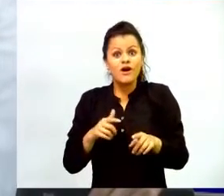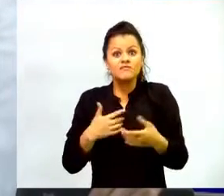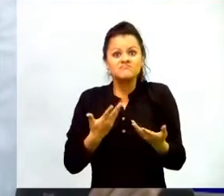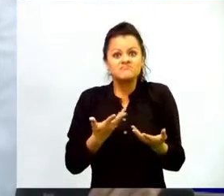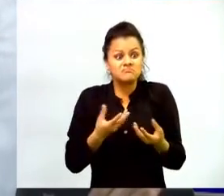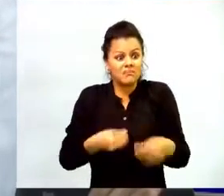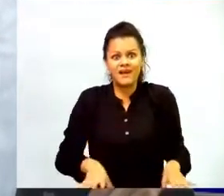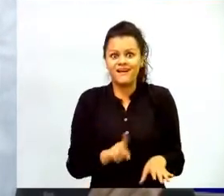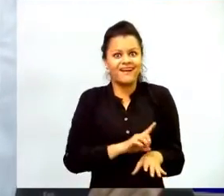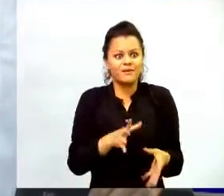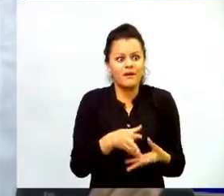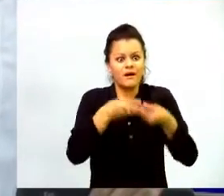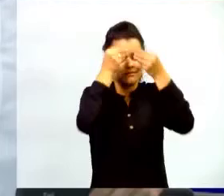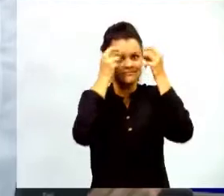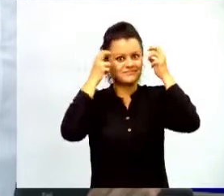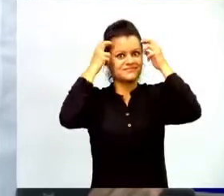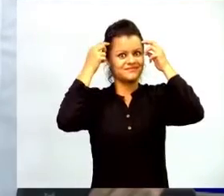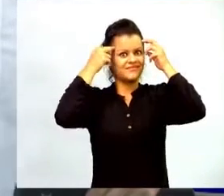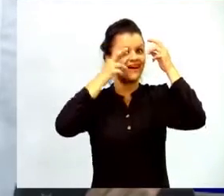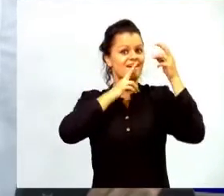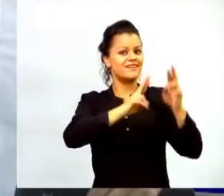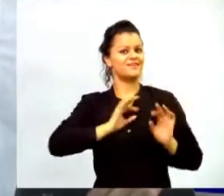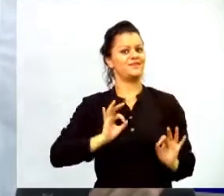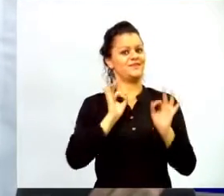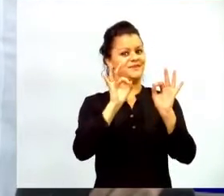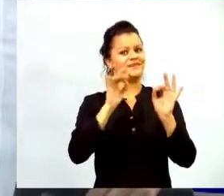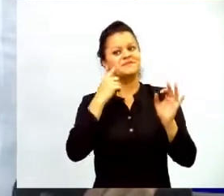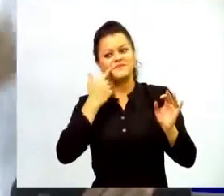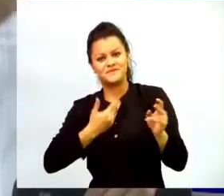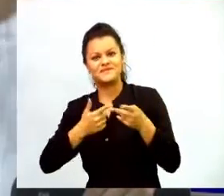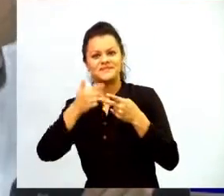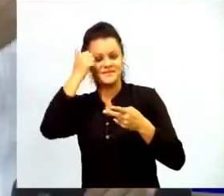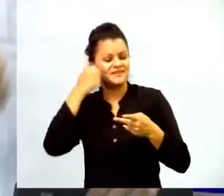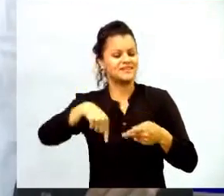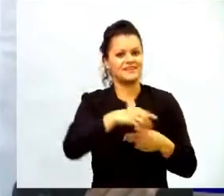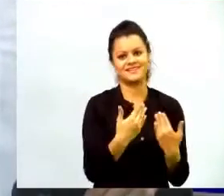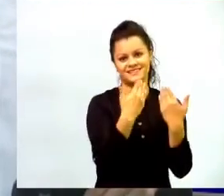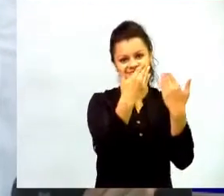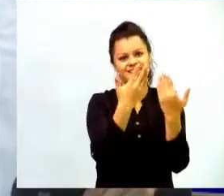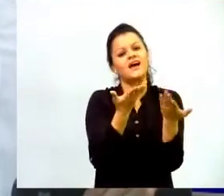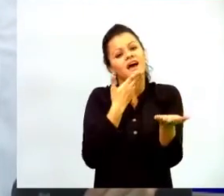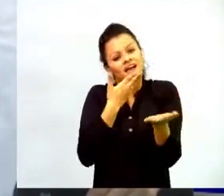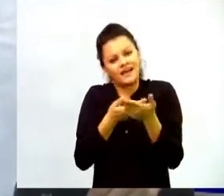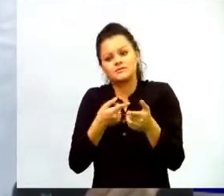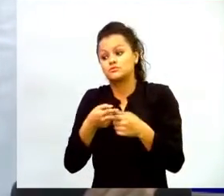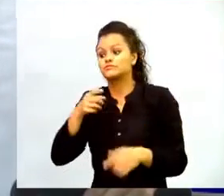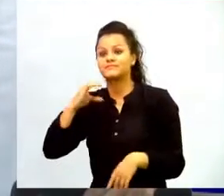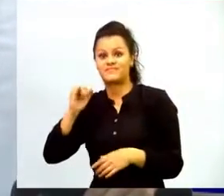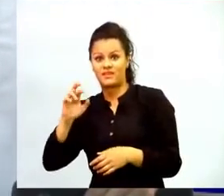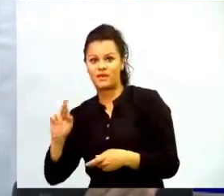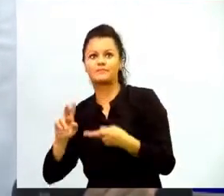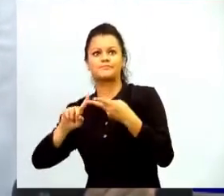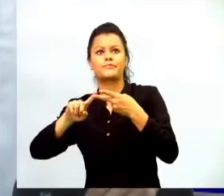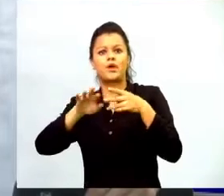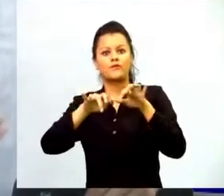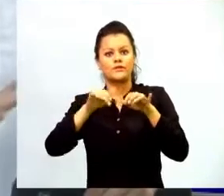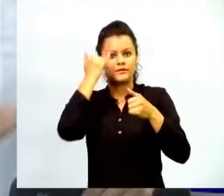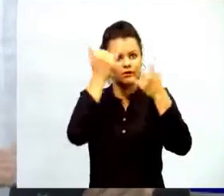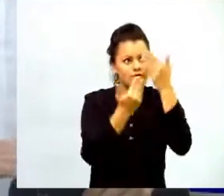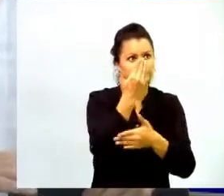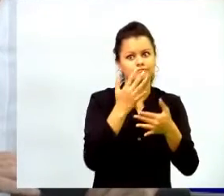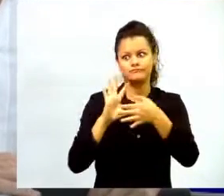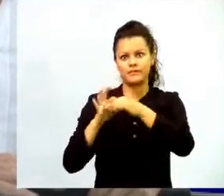las gracias al Ministerio de Educación por el esfuerzo que se hace porque lo hacen a través del CIER porque lo hacen con la Oficina de Innovación todos los contenidos